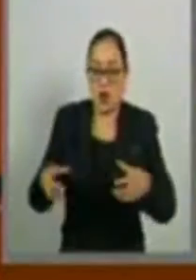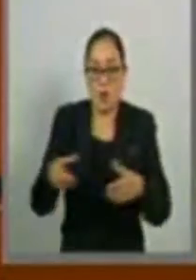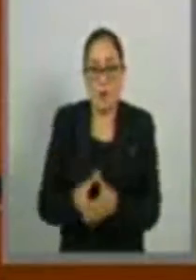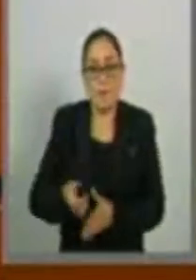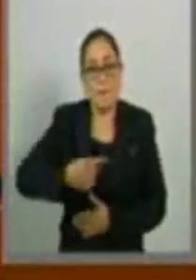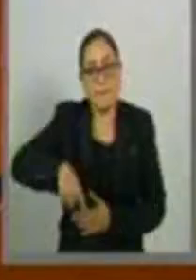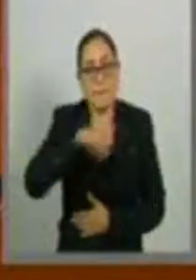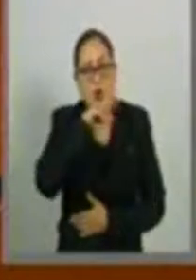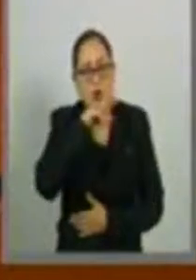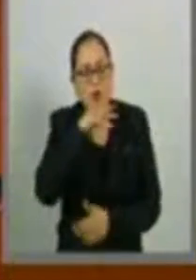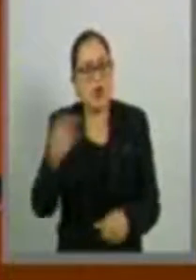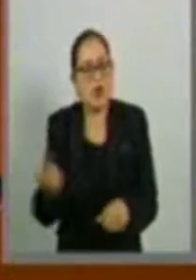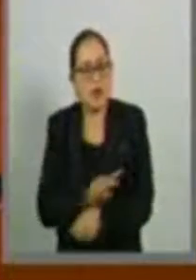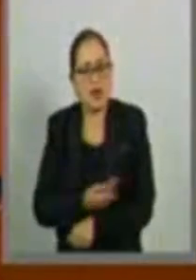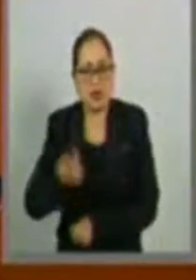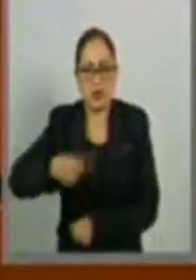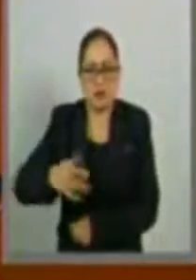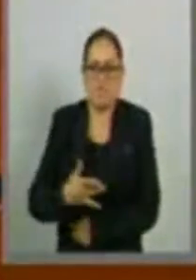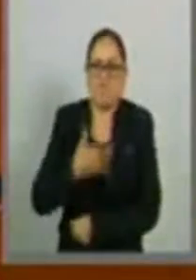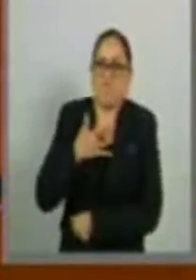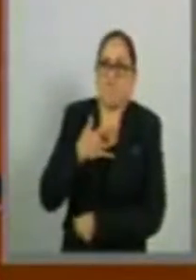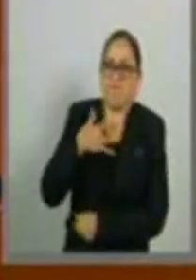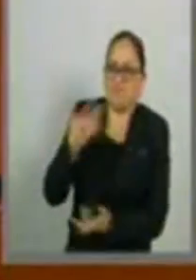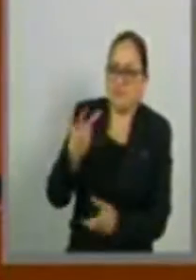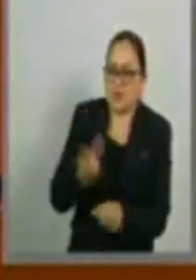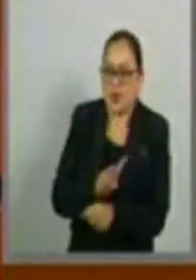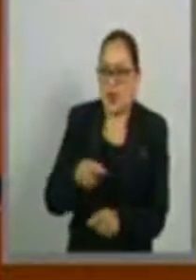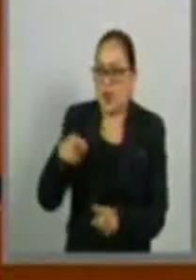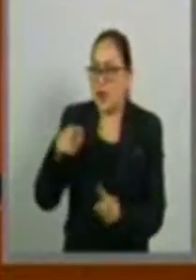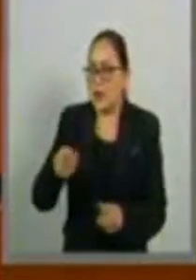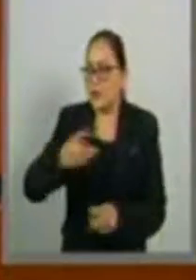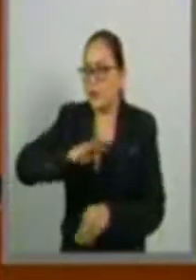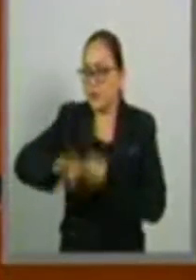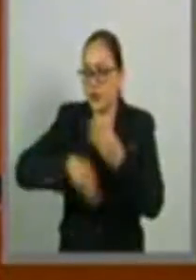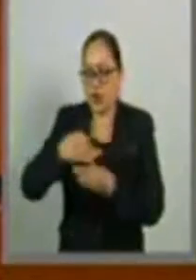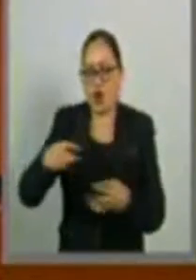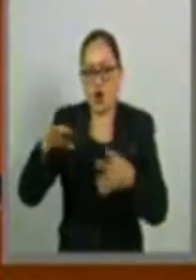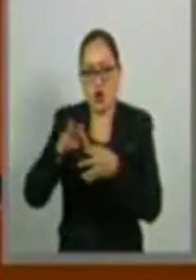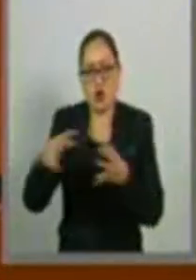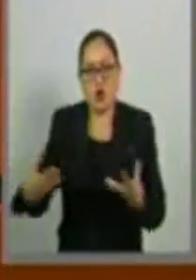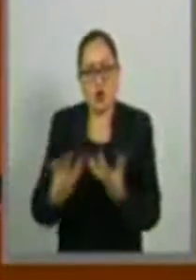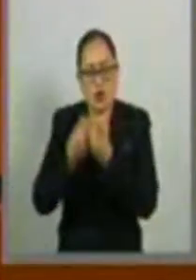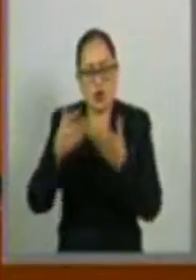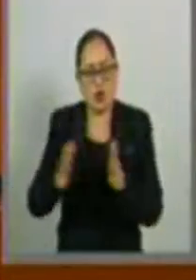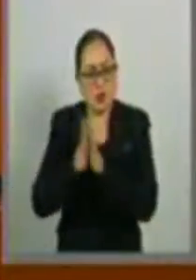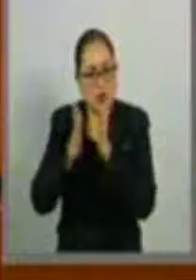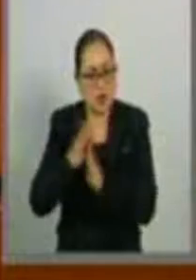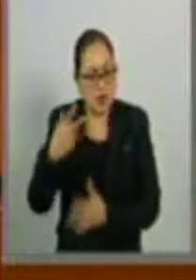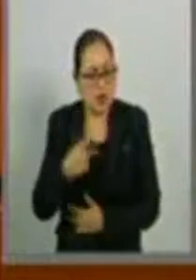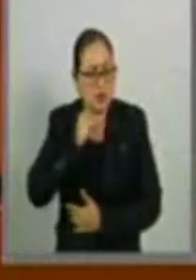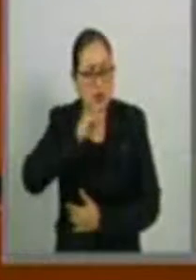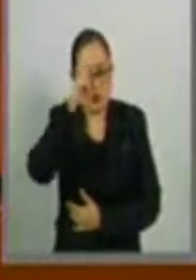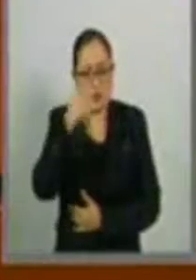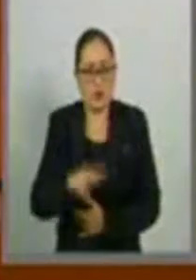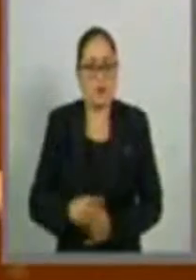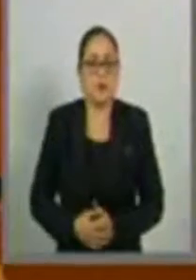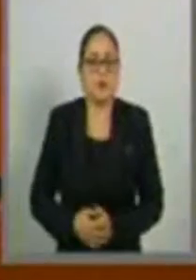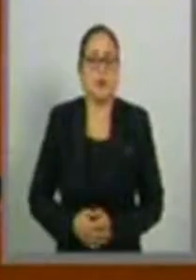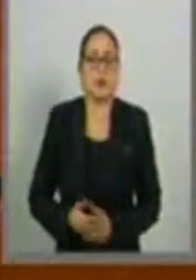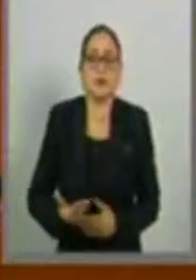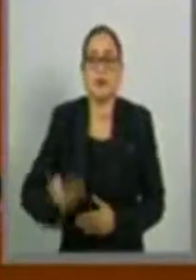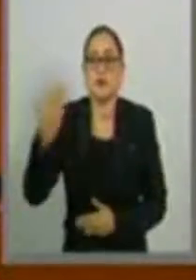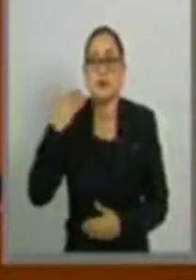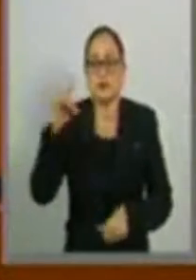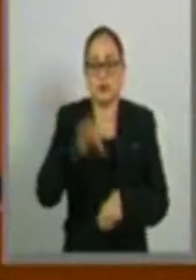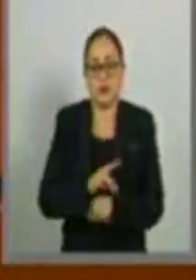preocupación, la indignación de todos los que tenemos una participación en este Senado de la República. El pasado